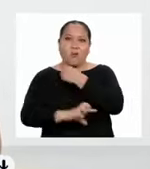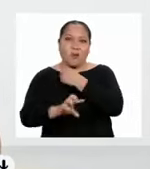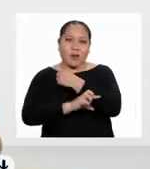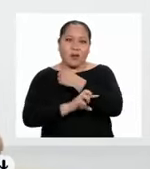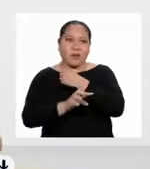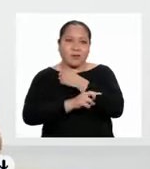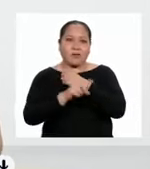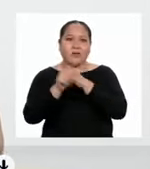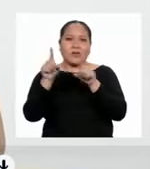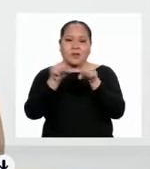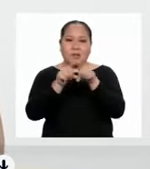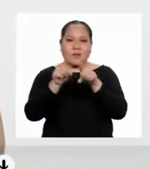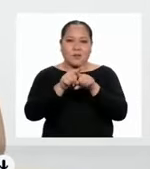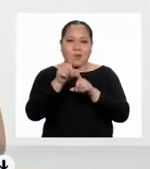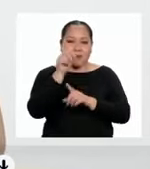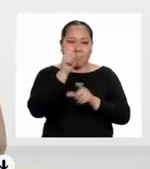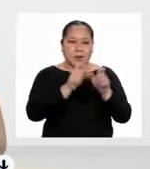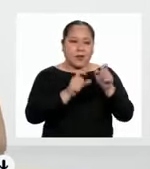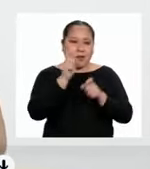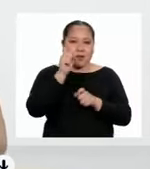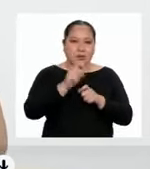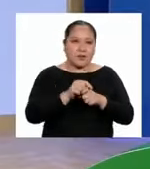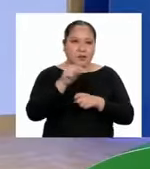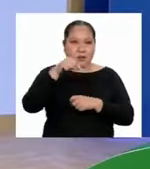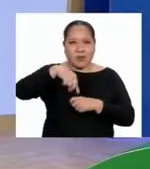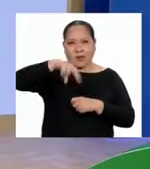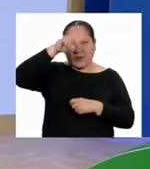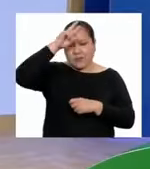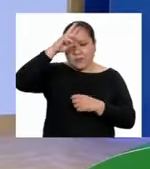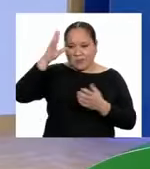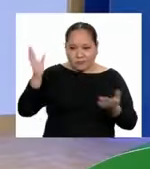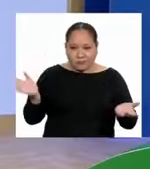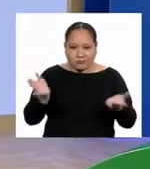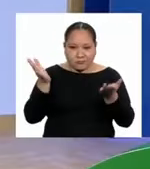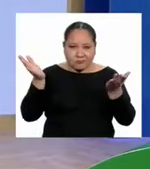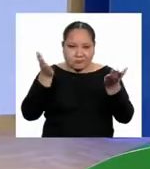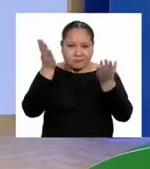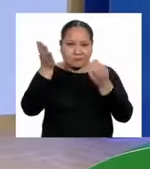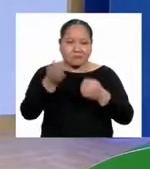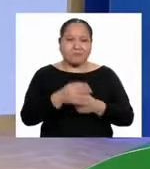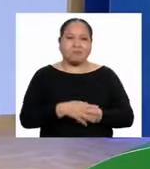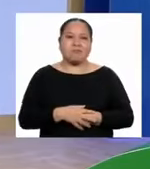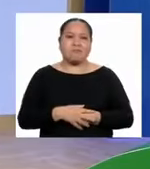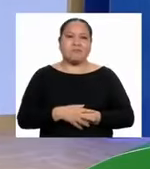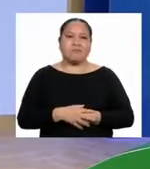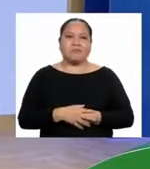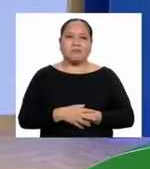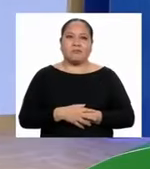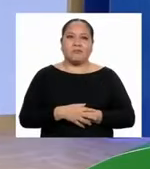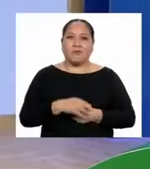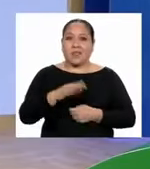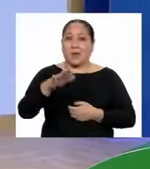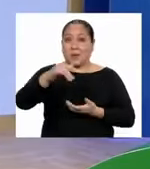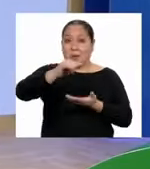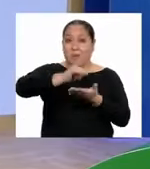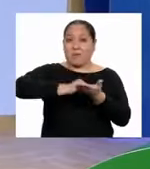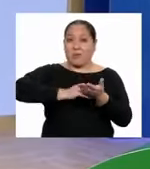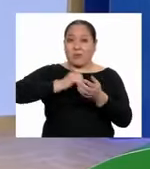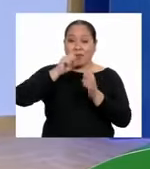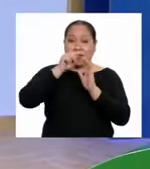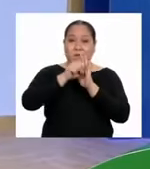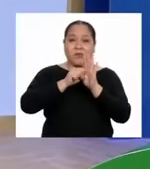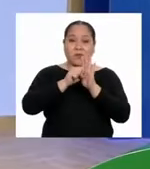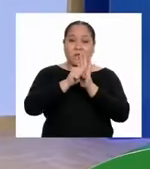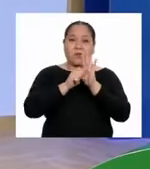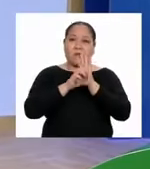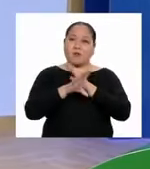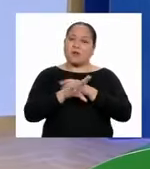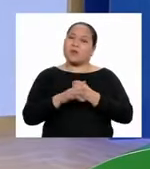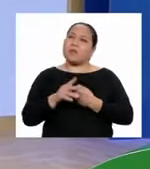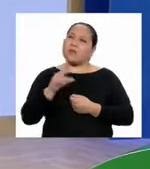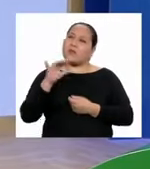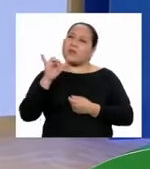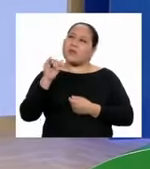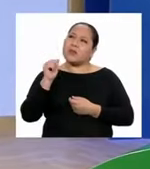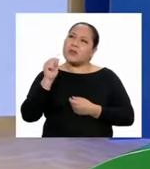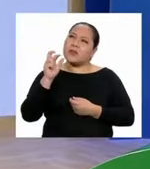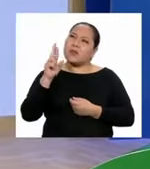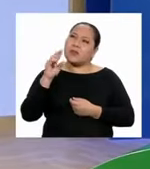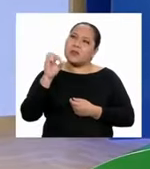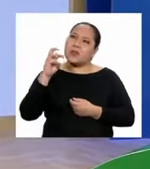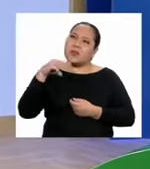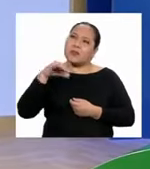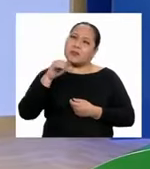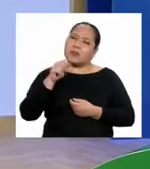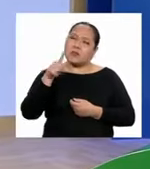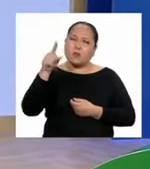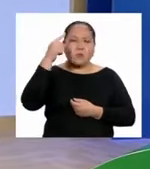también gente de Perú le echan flores. Qué buena esa. Después me pasas el video. Y Yaremis, ¿tú crees que la